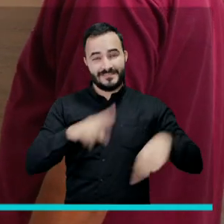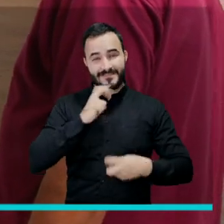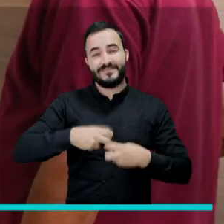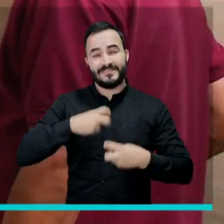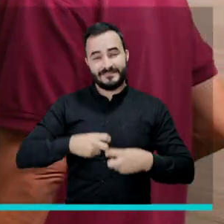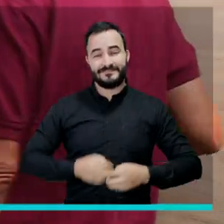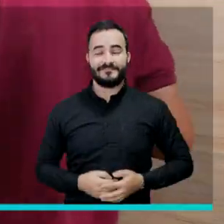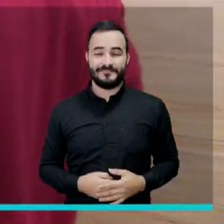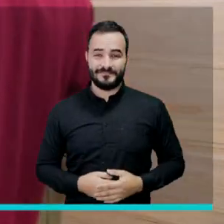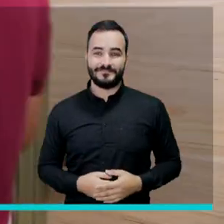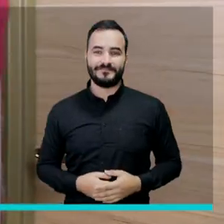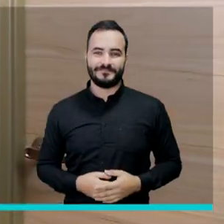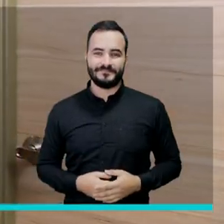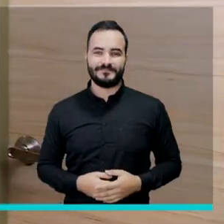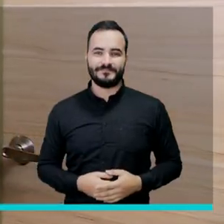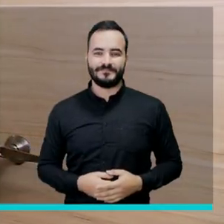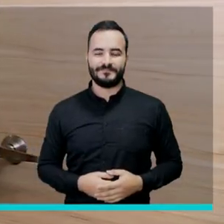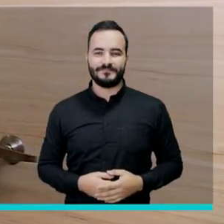partes.